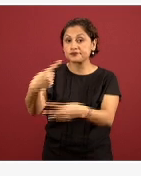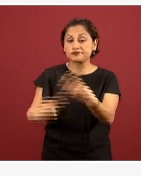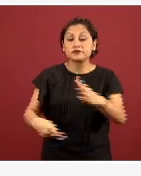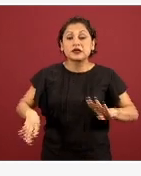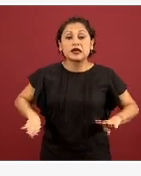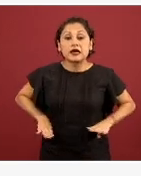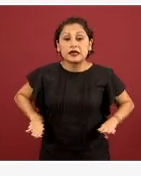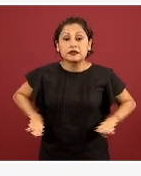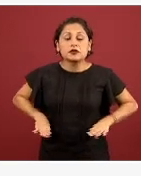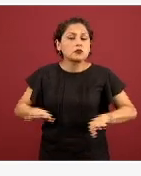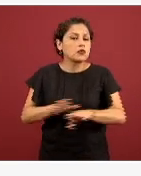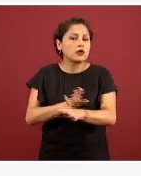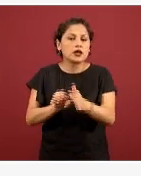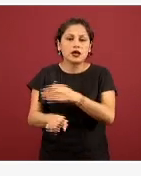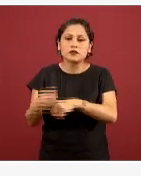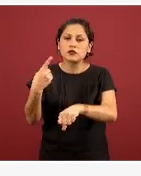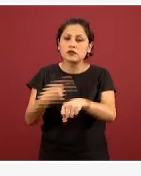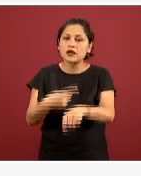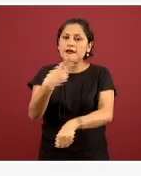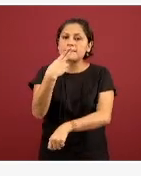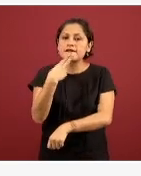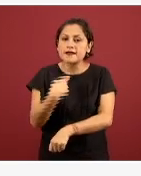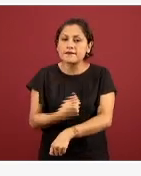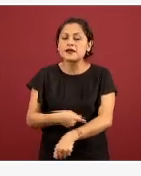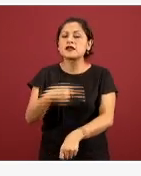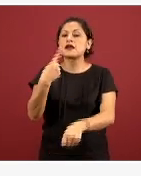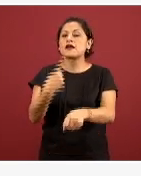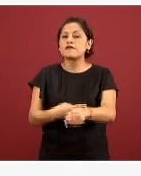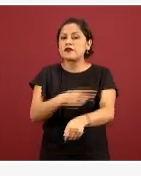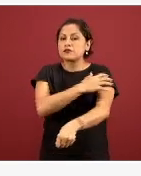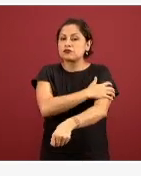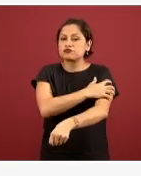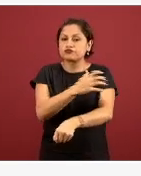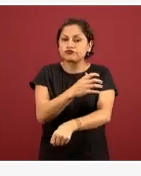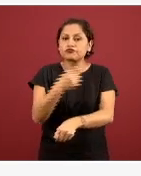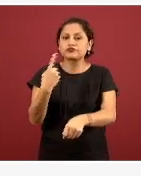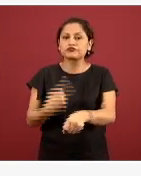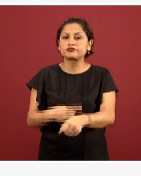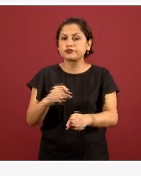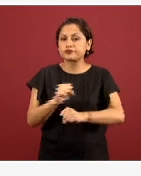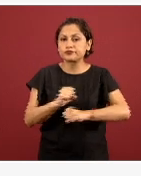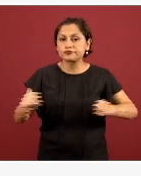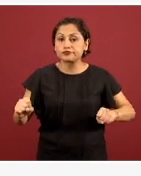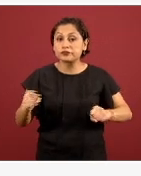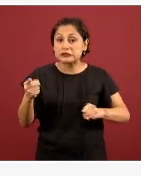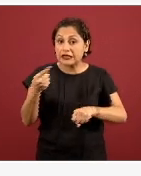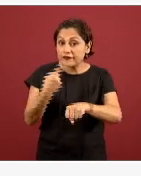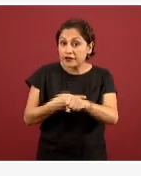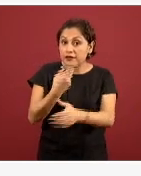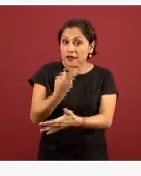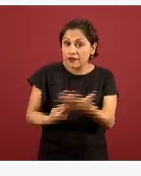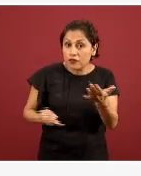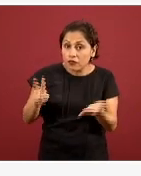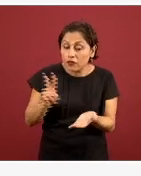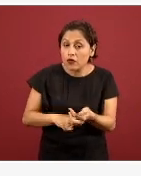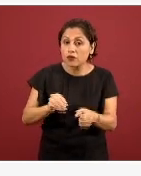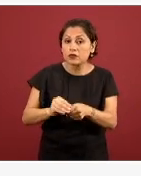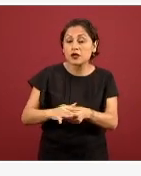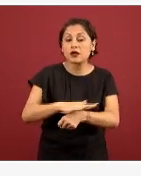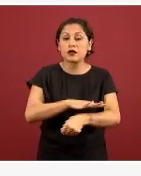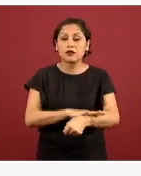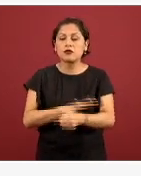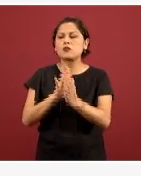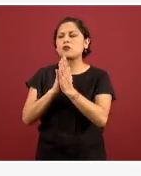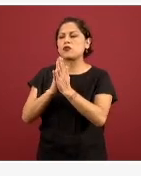aquellas que tienen hipertensión, diabetes, obesidad o alguna de estas otras comorbilidades que por favor se queden en casa